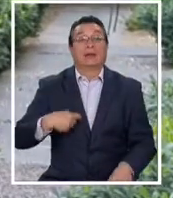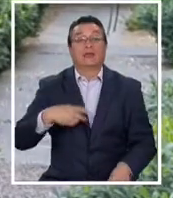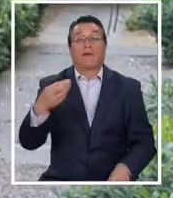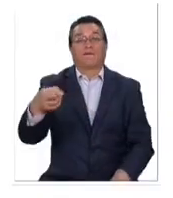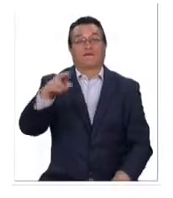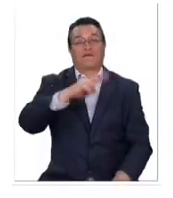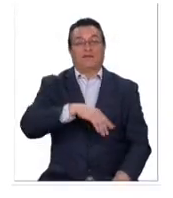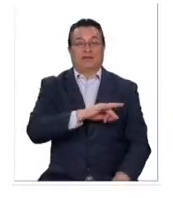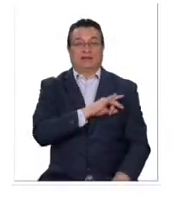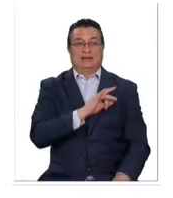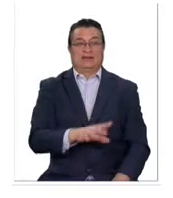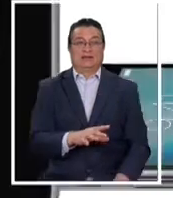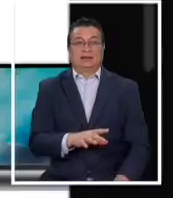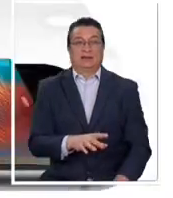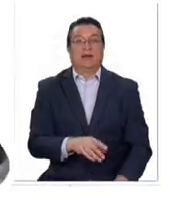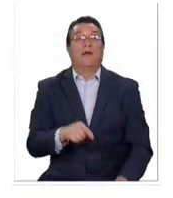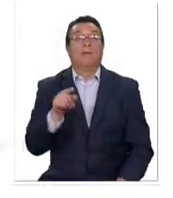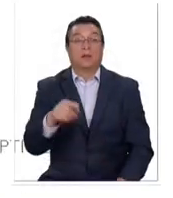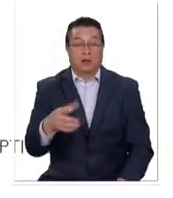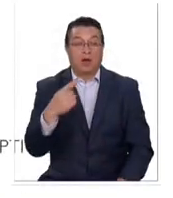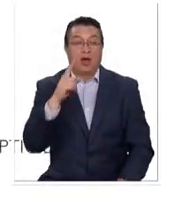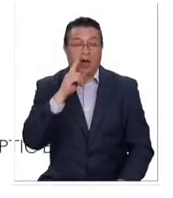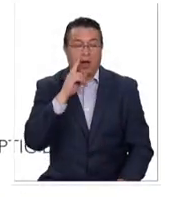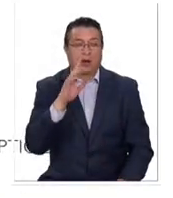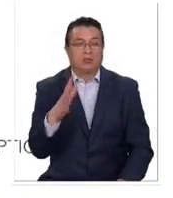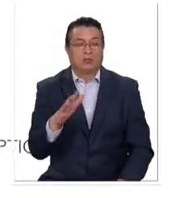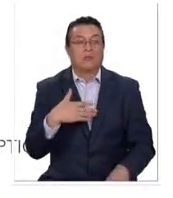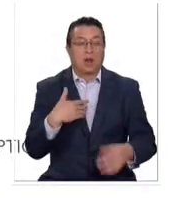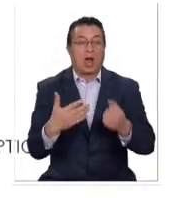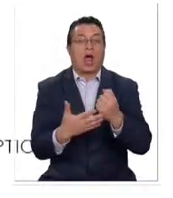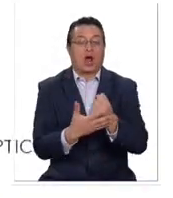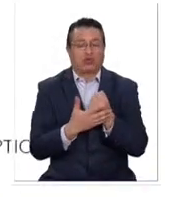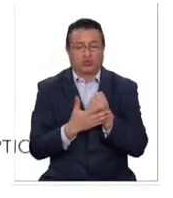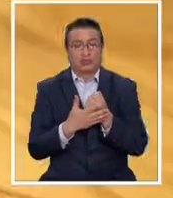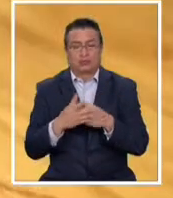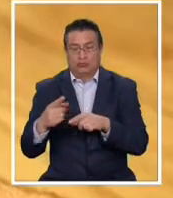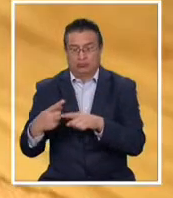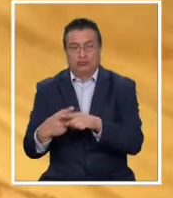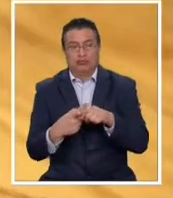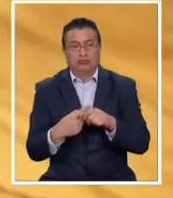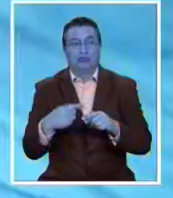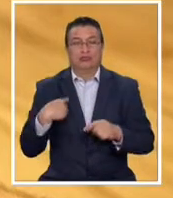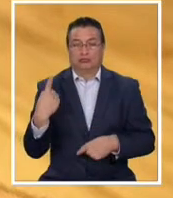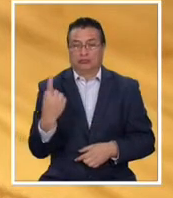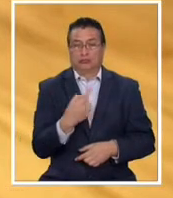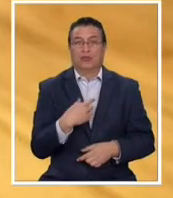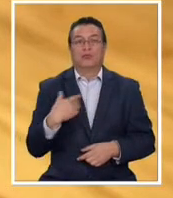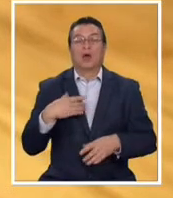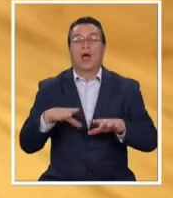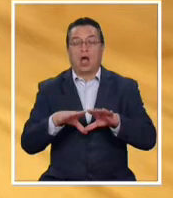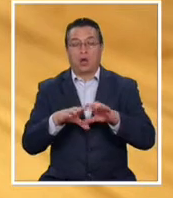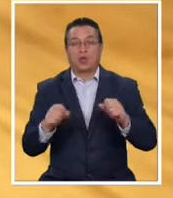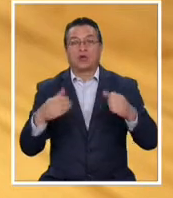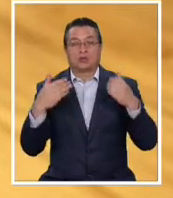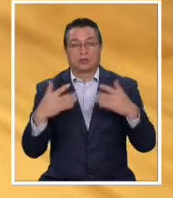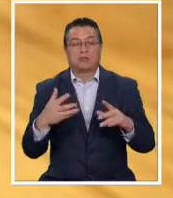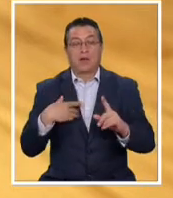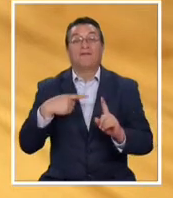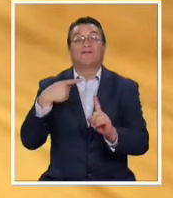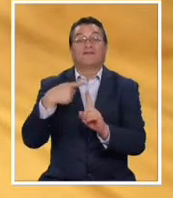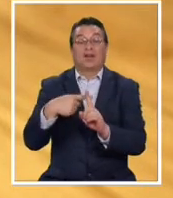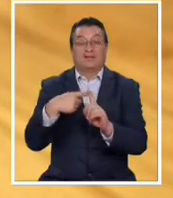volvían a Chile. Contamos con, yo te diría que con la ayuda y la cooperación de nuestra contraparte para llegar a este acuerdo que lo estimamos que es